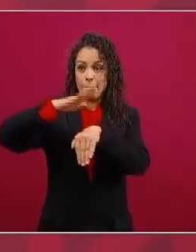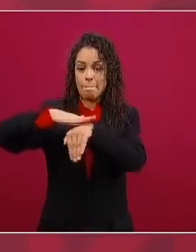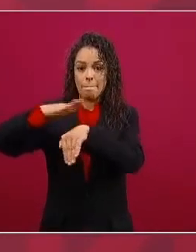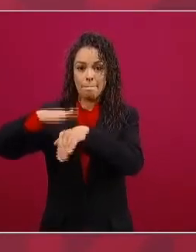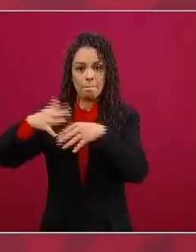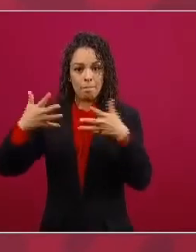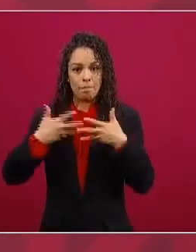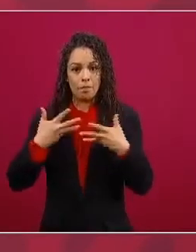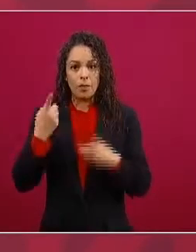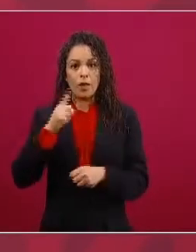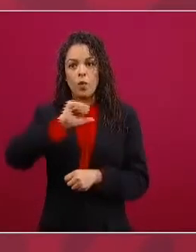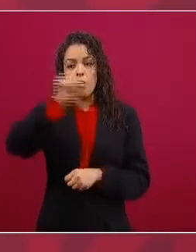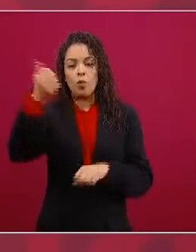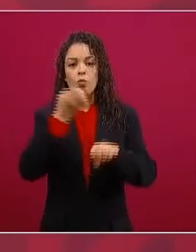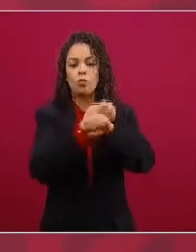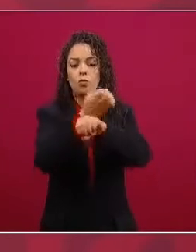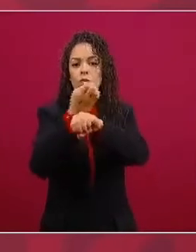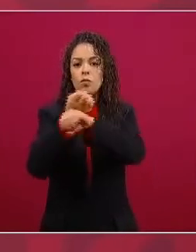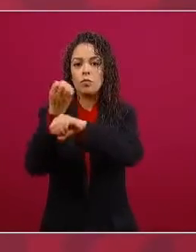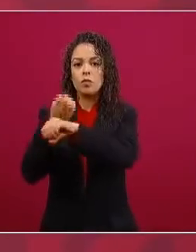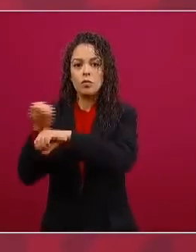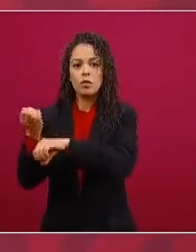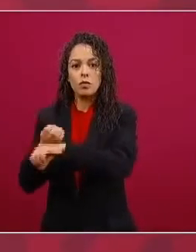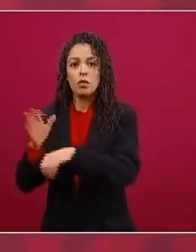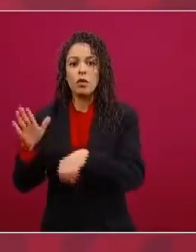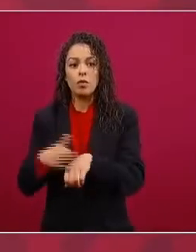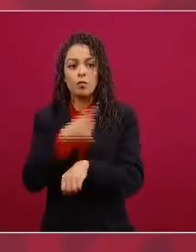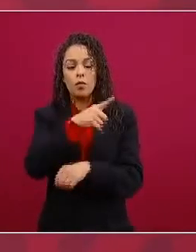porque prevaleció esa idea